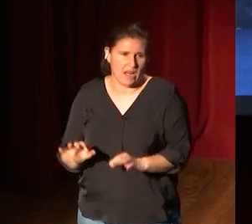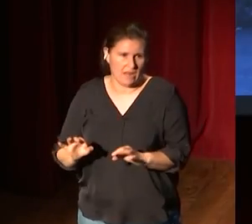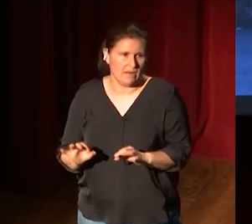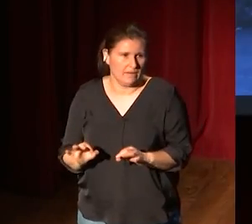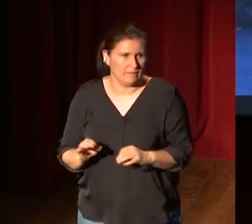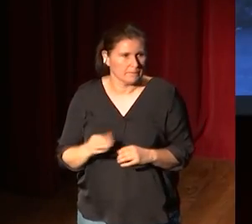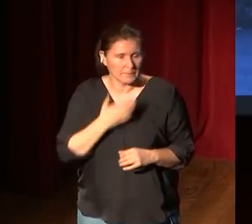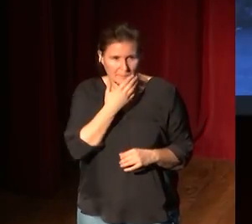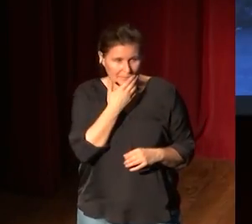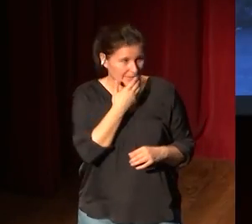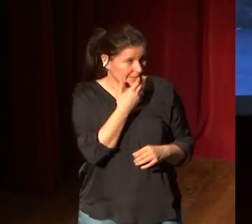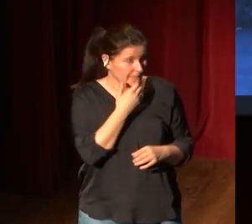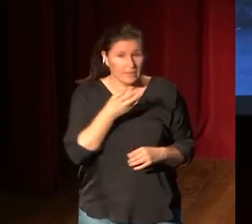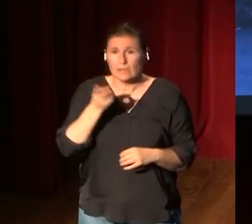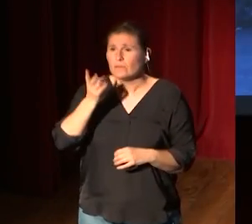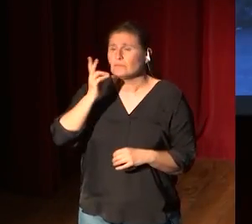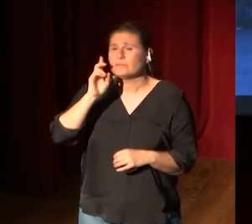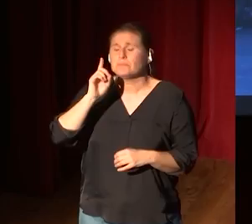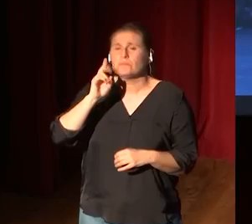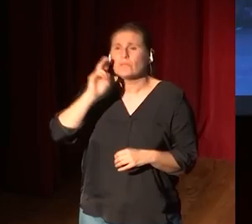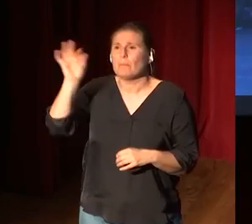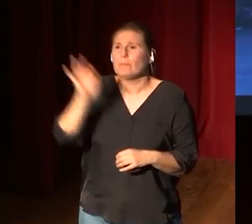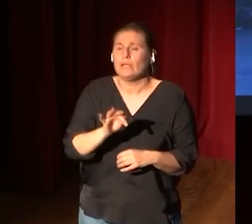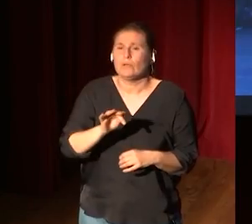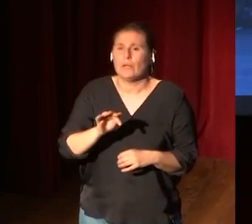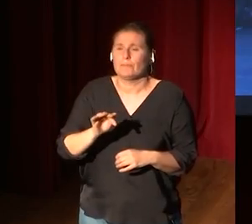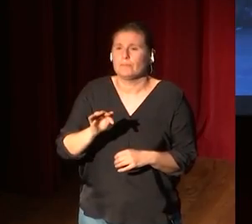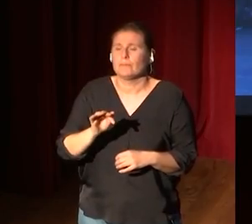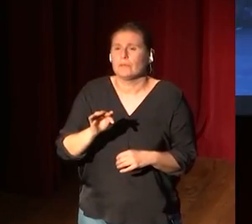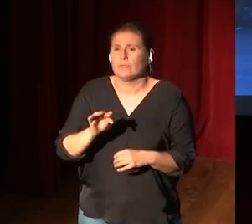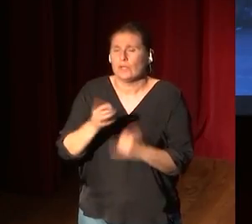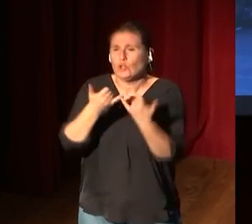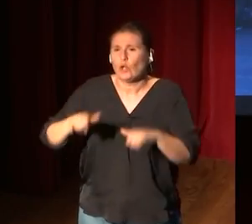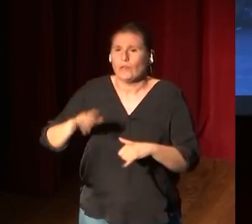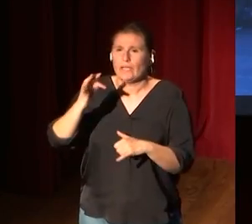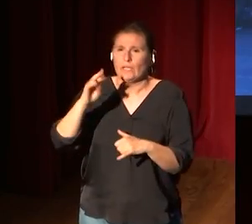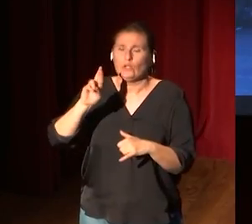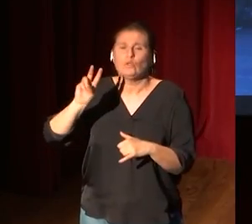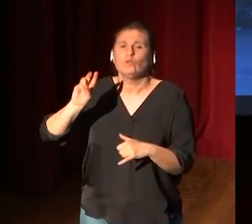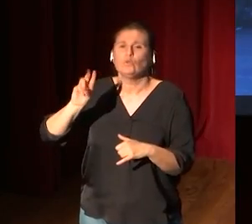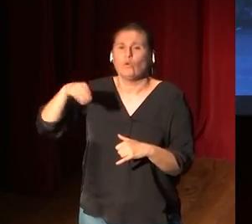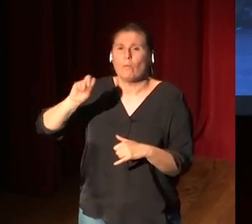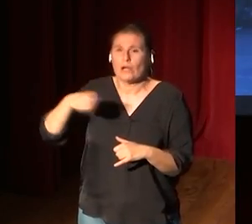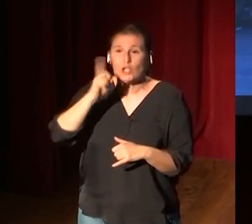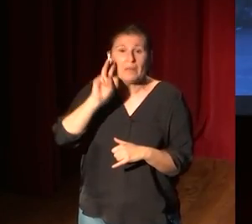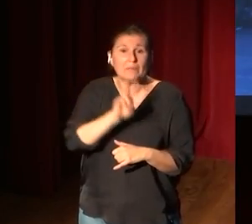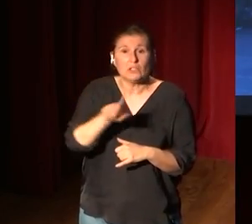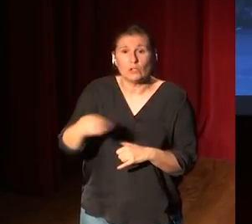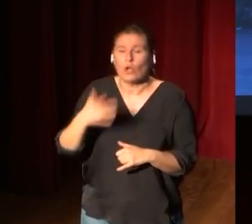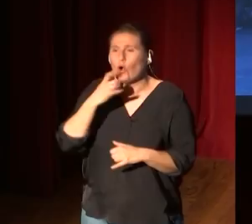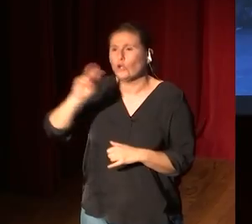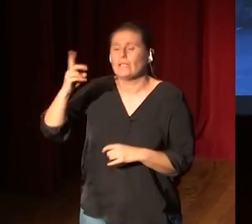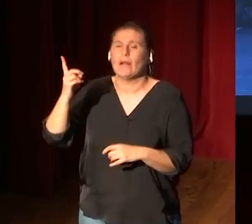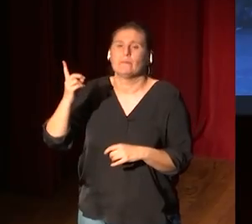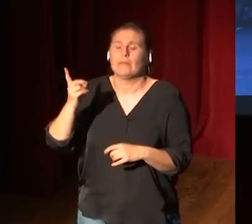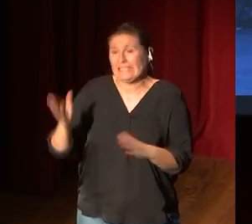No sé si han visto una película que se llama Show de Truman o si han visto una serie que son, bueno, les gustan las series, les gustan una película que se llama Westworld, una